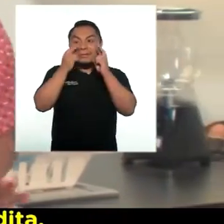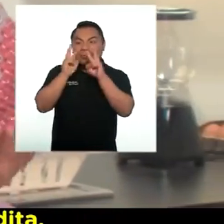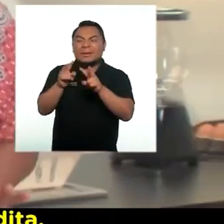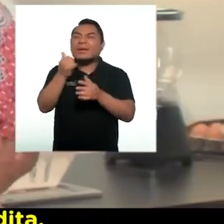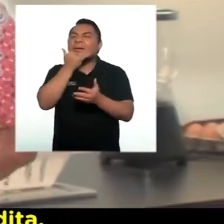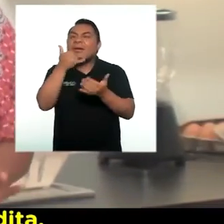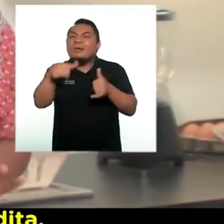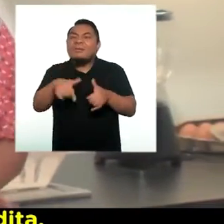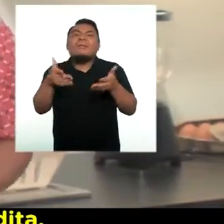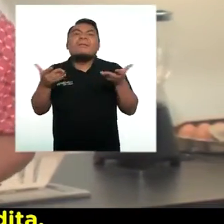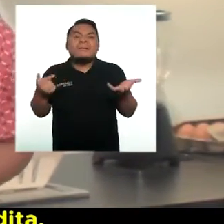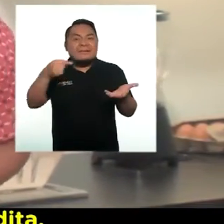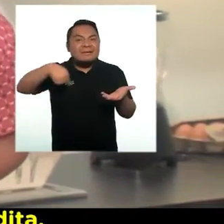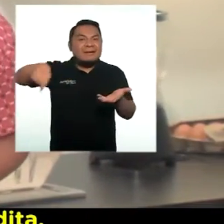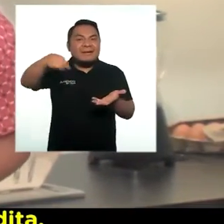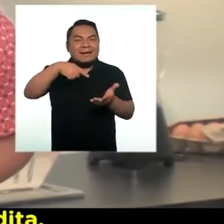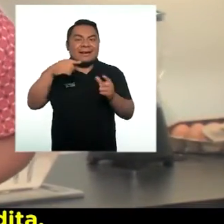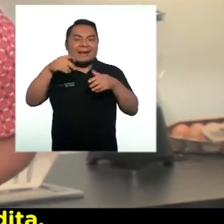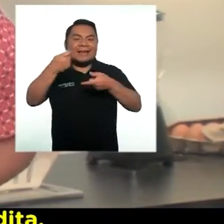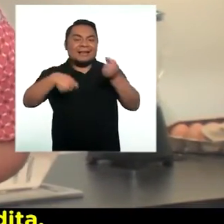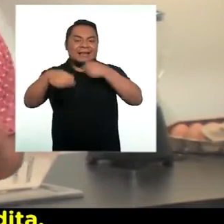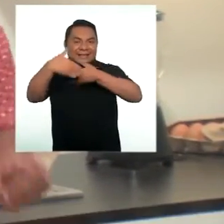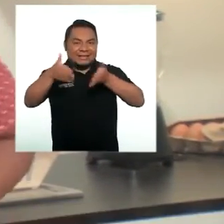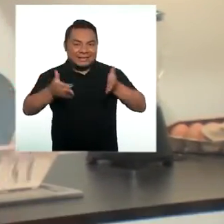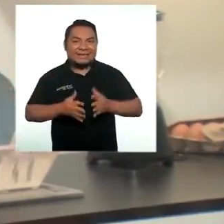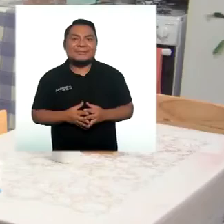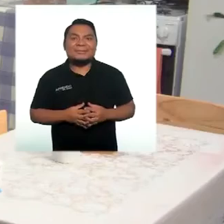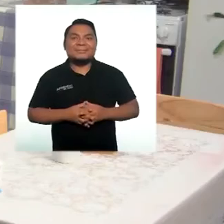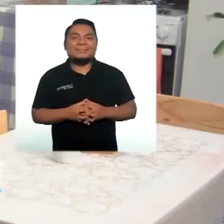Veamos qué sucede hoy en nuestra tiendita.